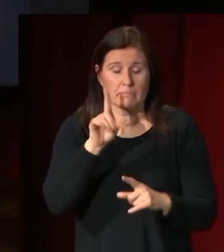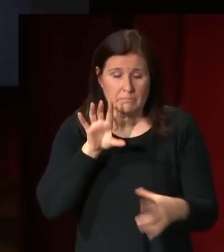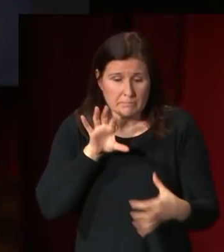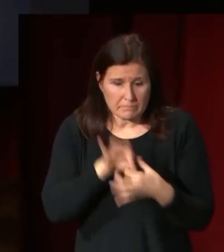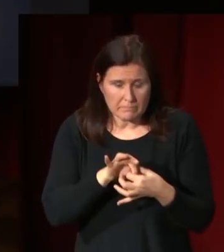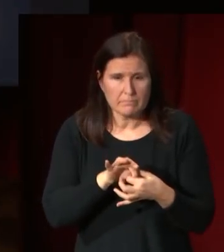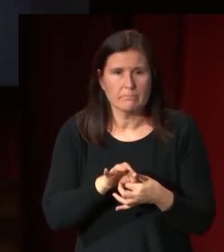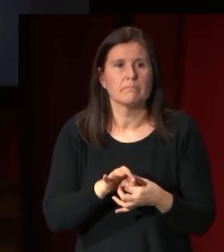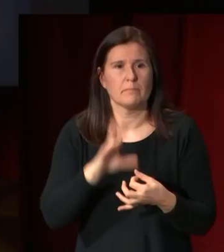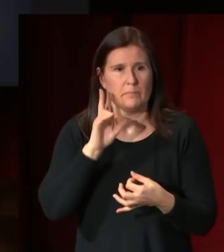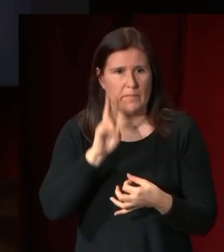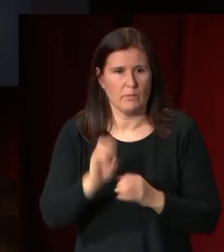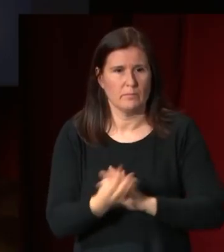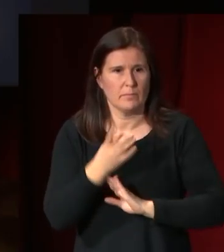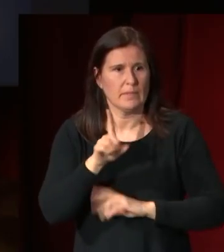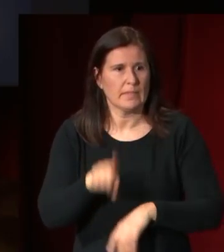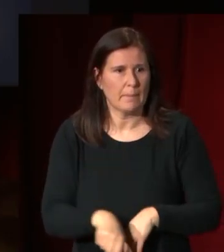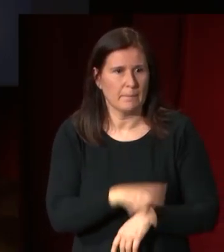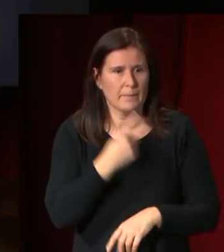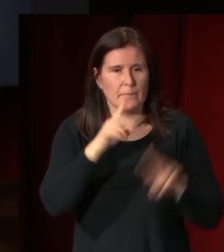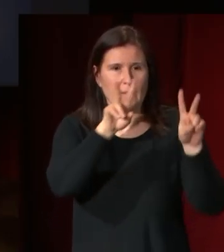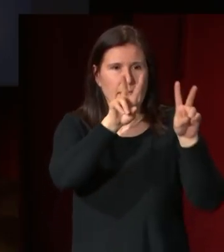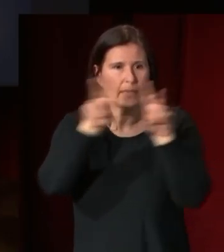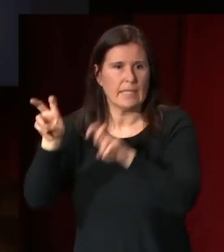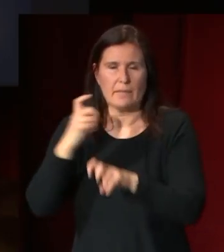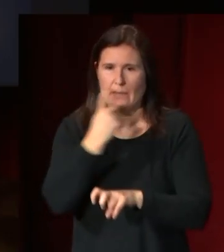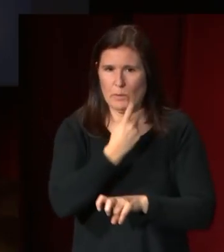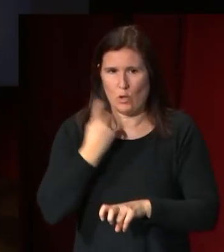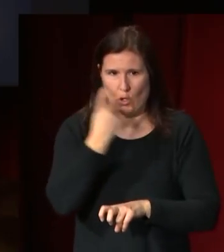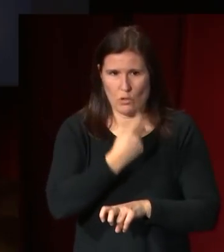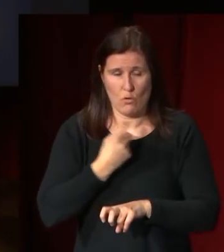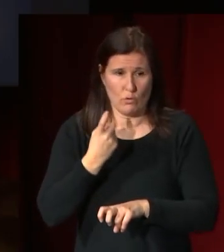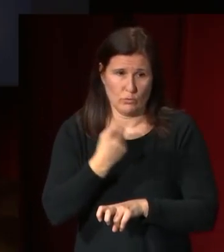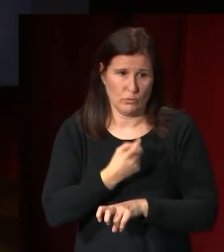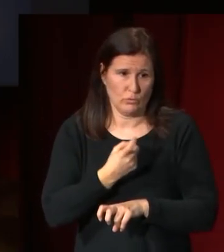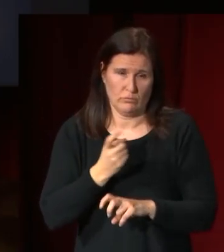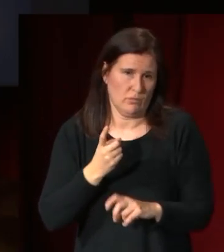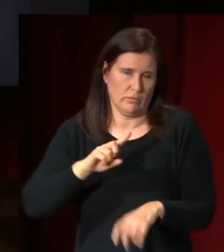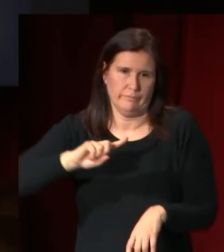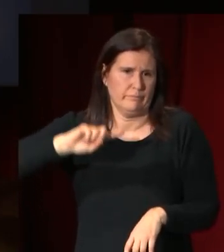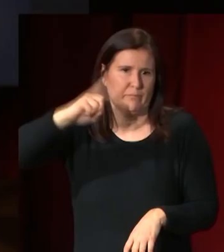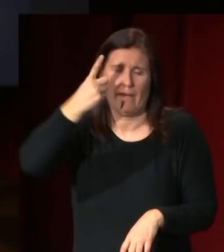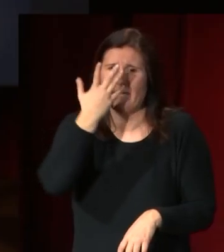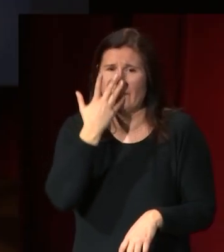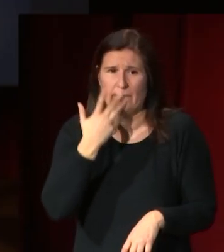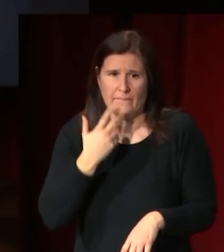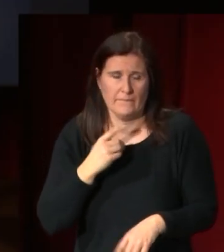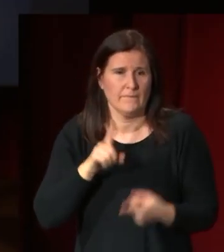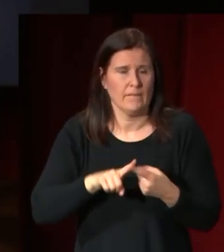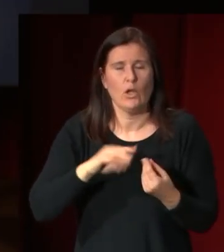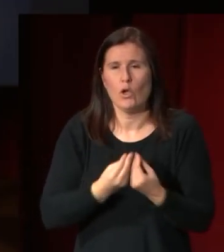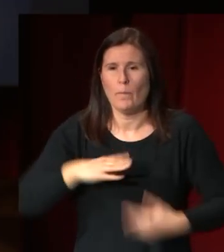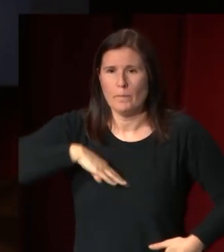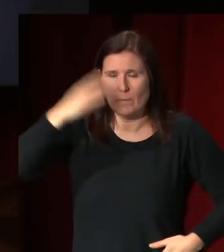encontramos también los temas mitológicos que van a ser bueno pues los más los favoritos junto con los retratos